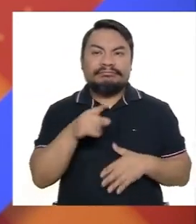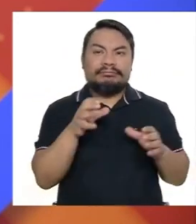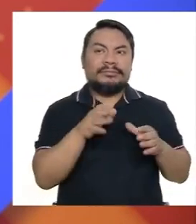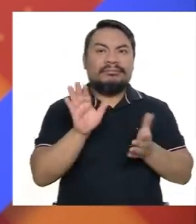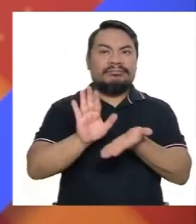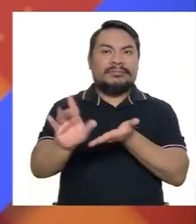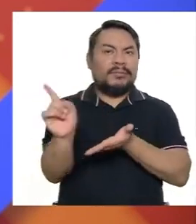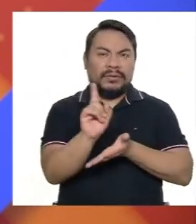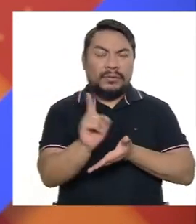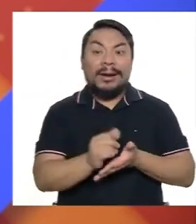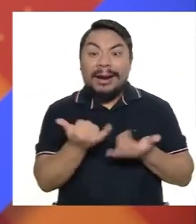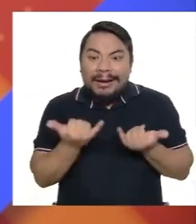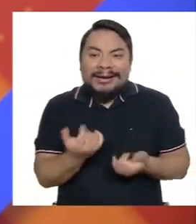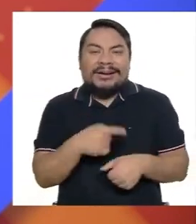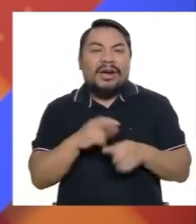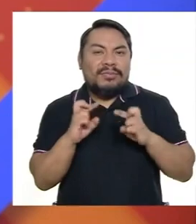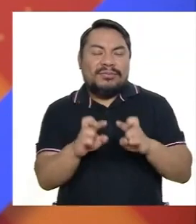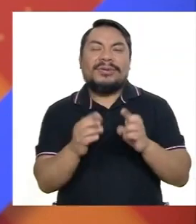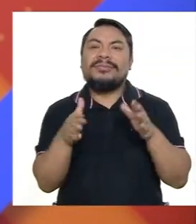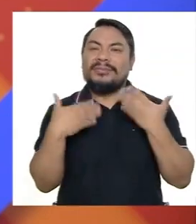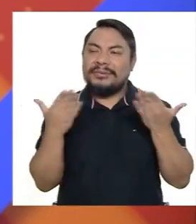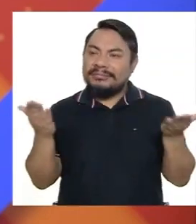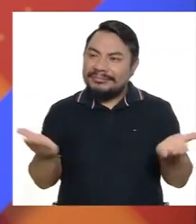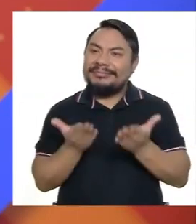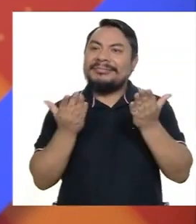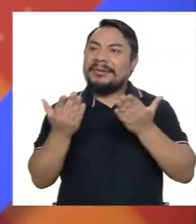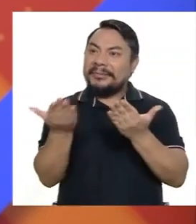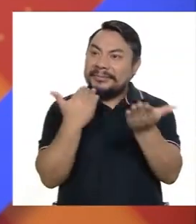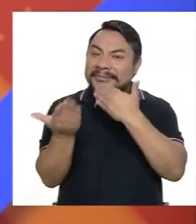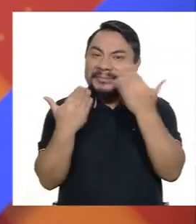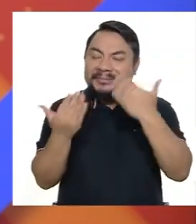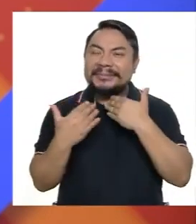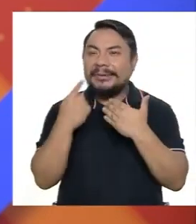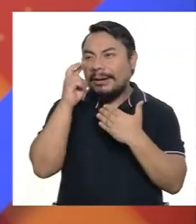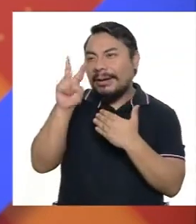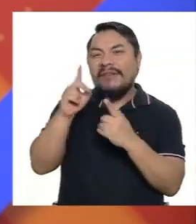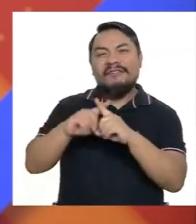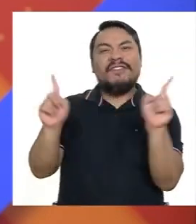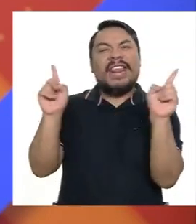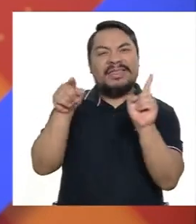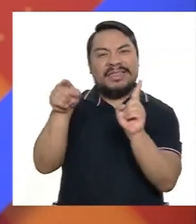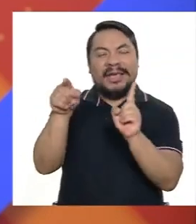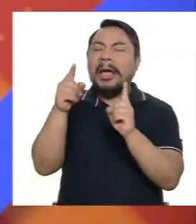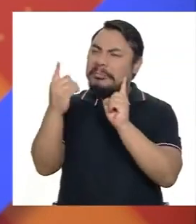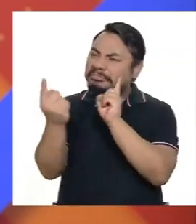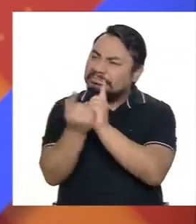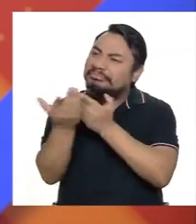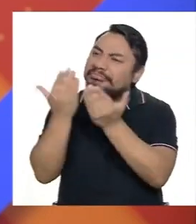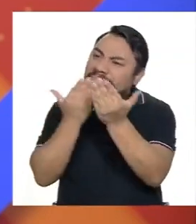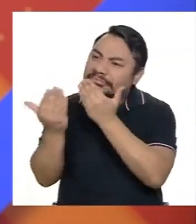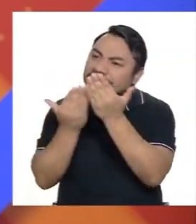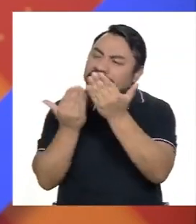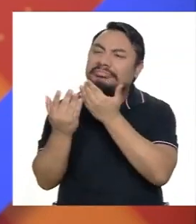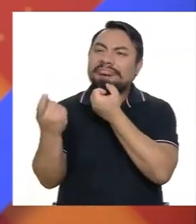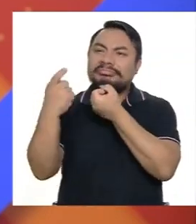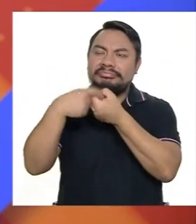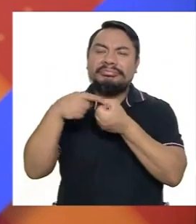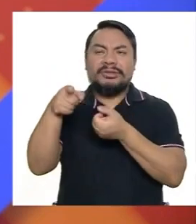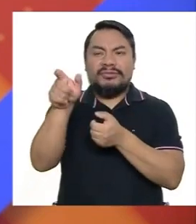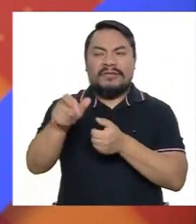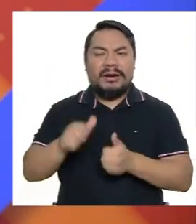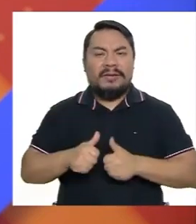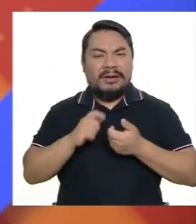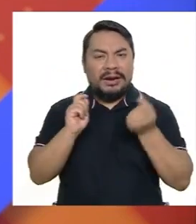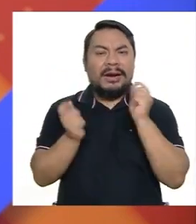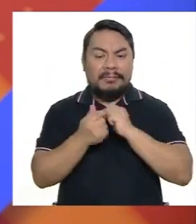excluir. Es el momento donde podemos empezar a llenarnos nosotros mismos de un amor especial para poder hacer que esa vida